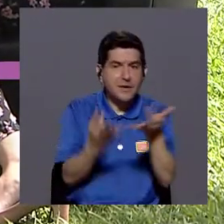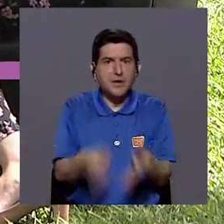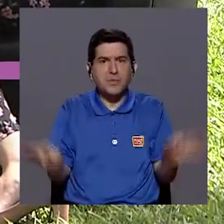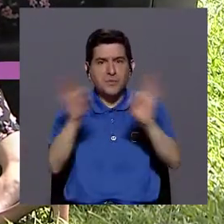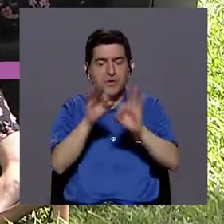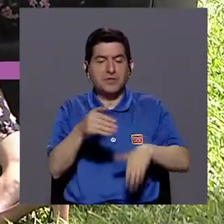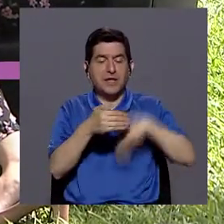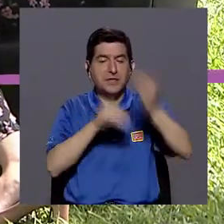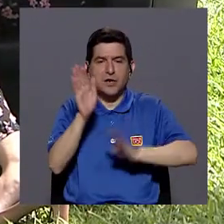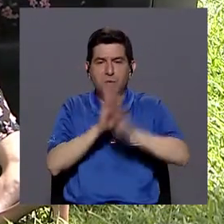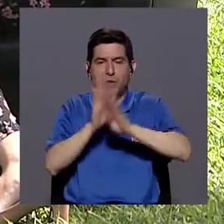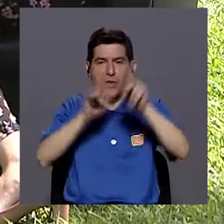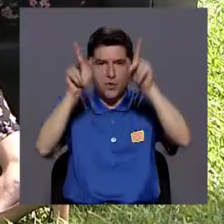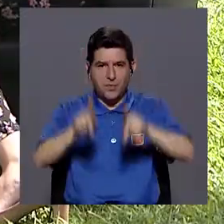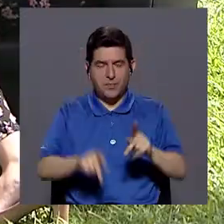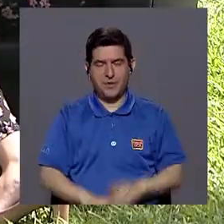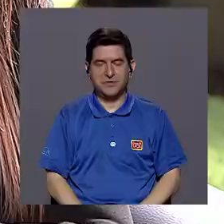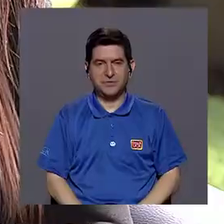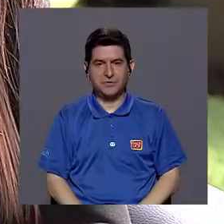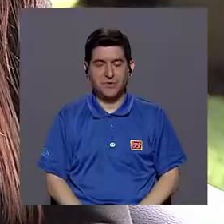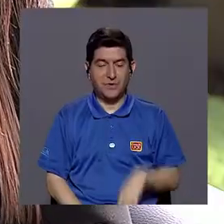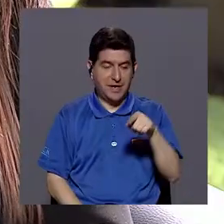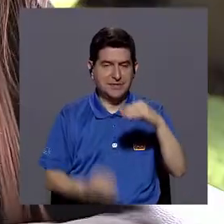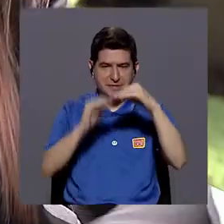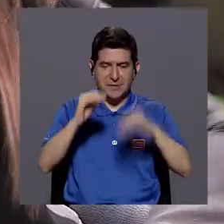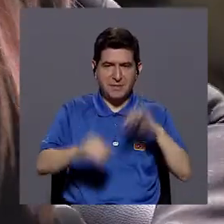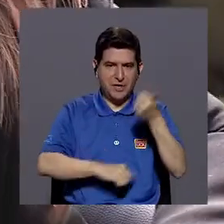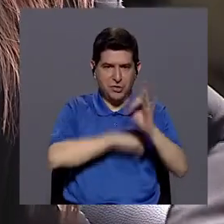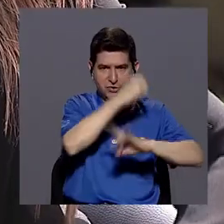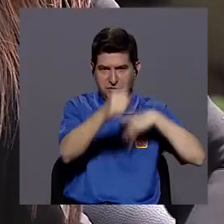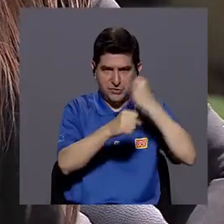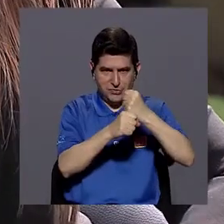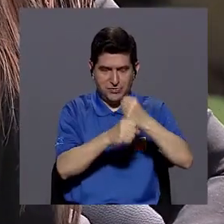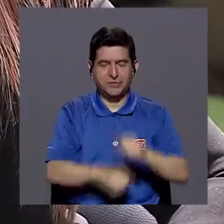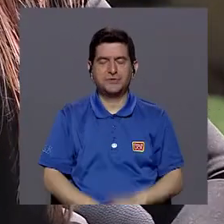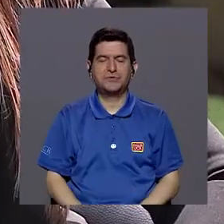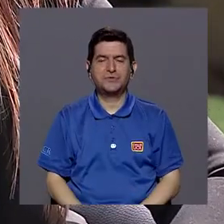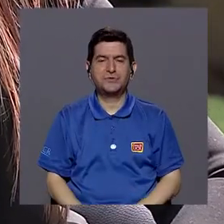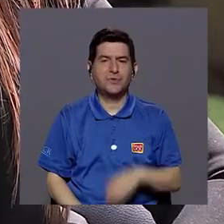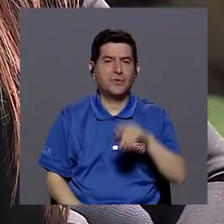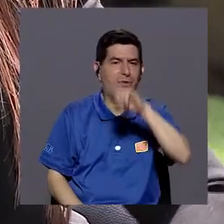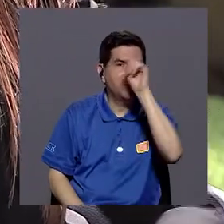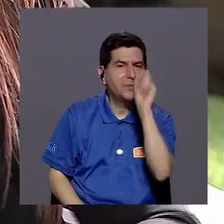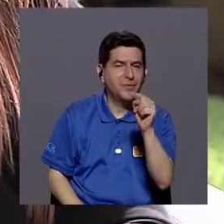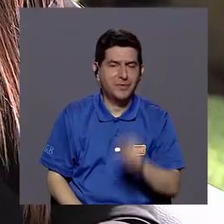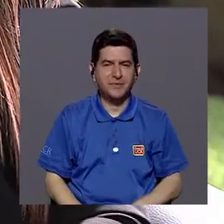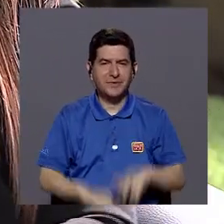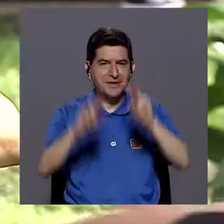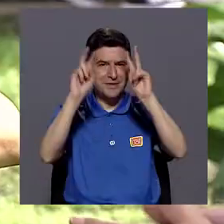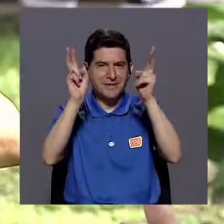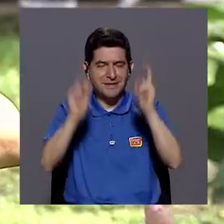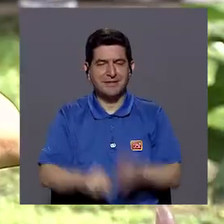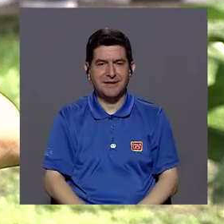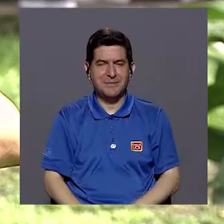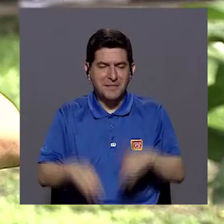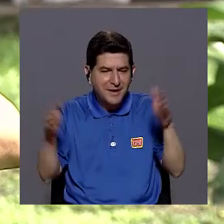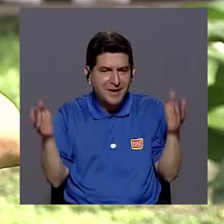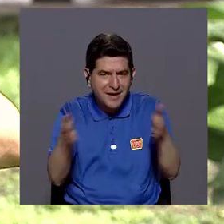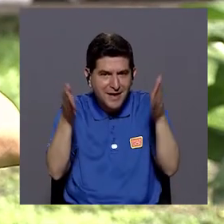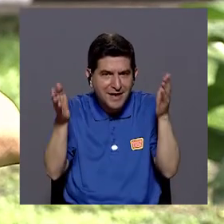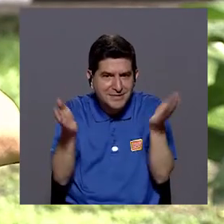desarrollo posterior de las personas menores de edad. Floriana, una consulta. El tema este de la